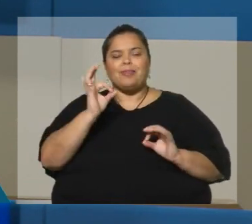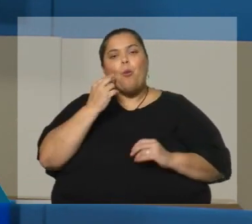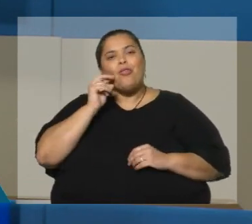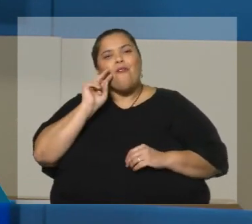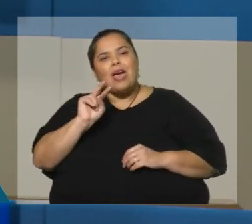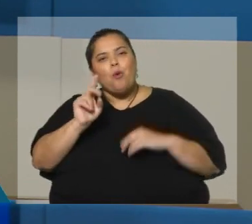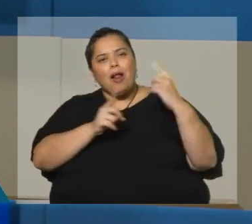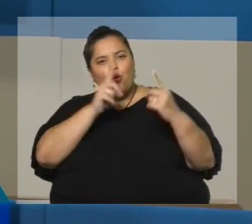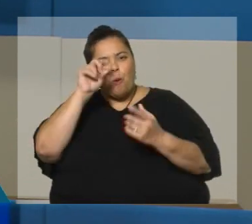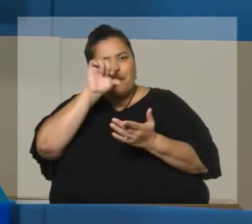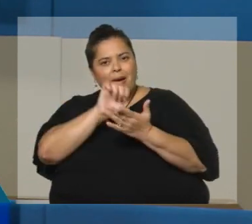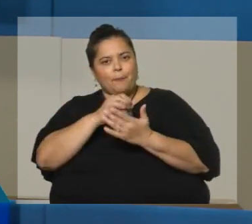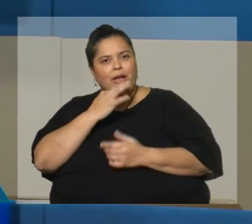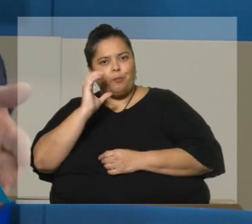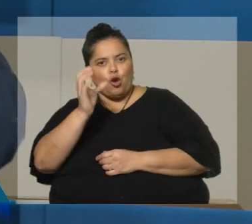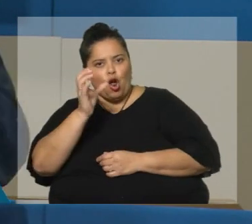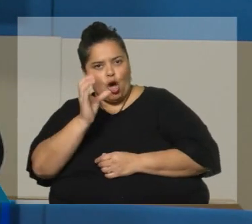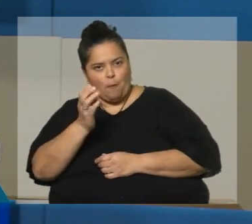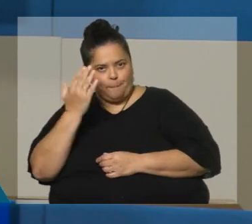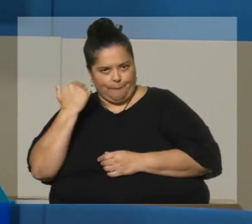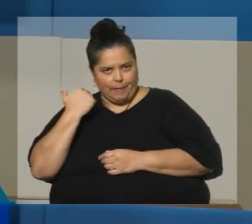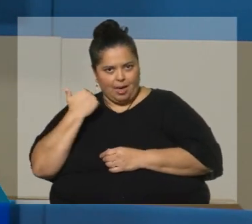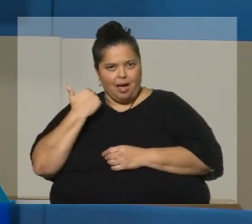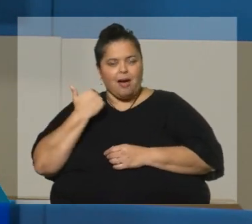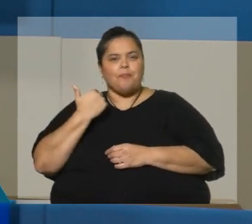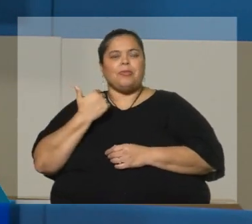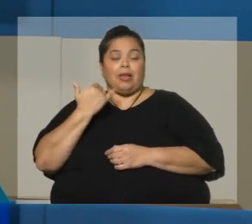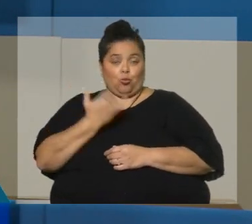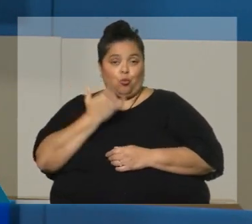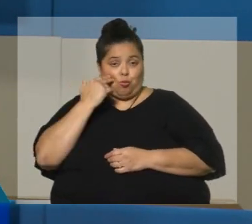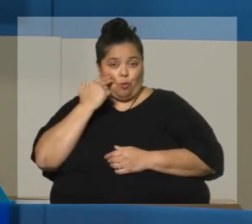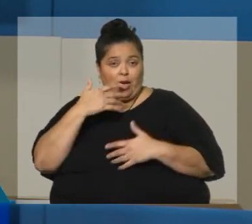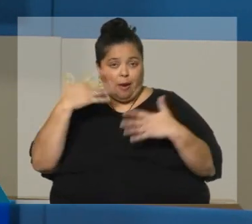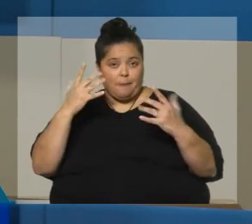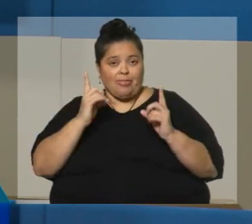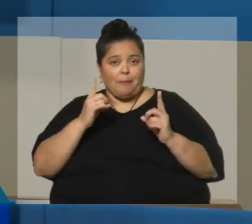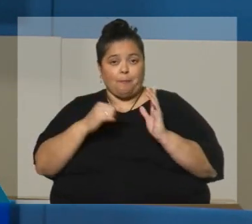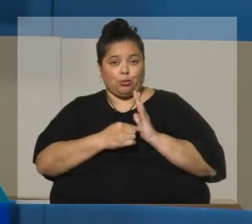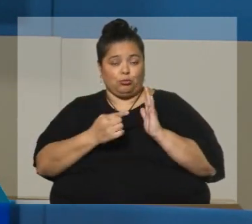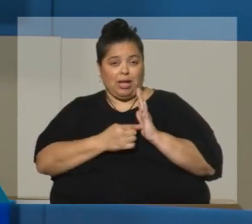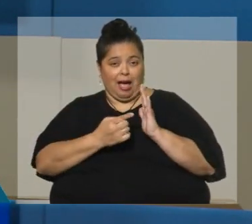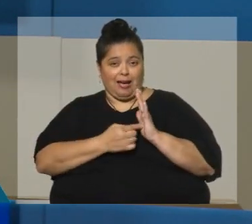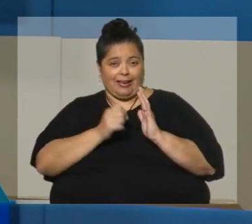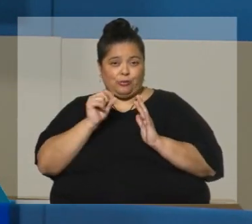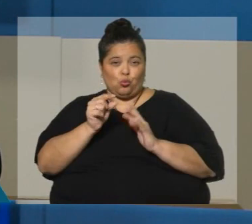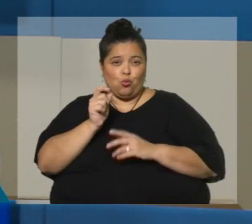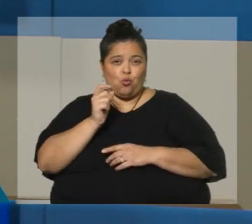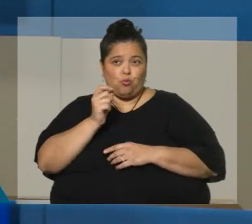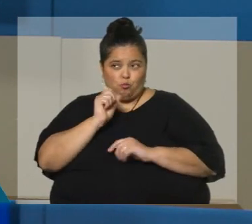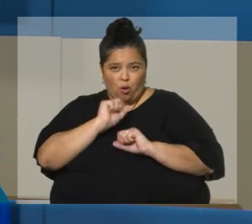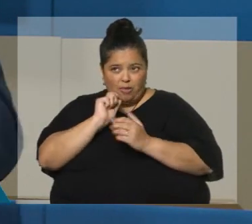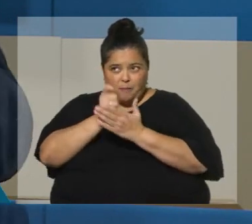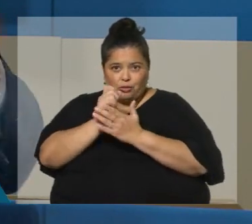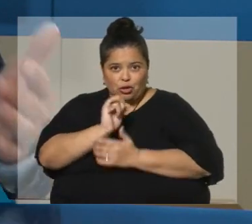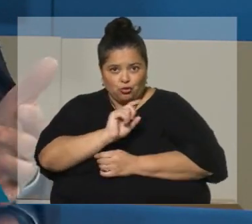como Colombia, que recientemente tuvo un percance importante con la calificación de su capacidad de pago,